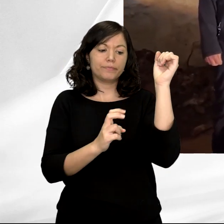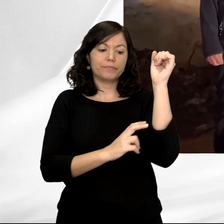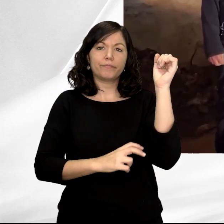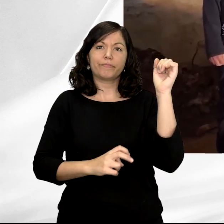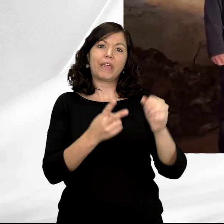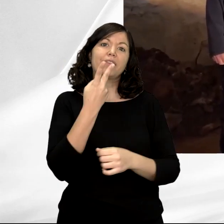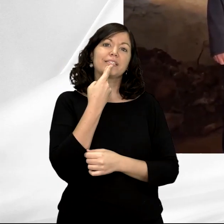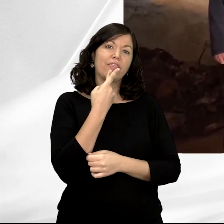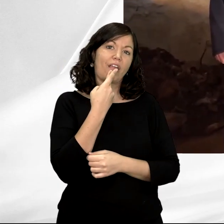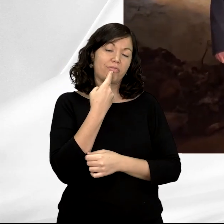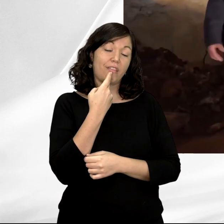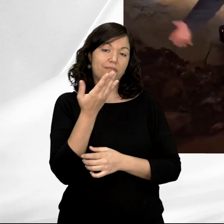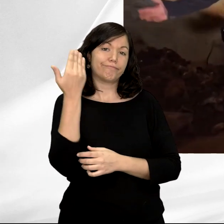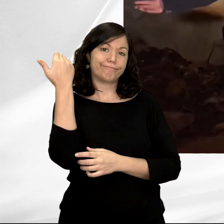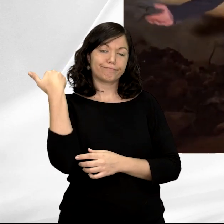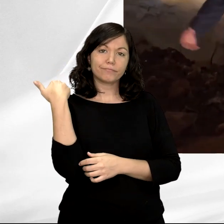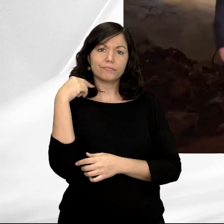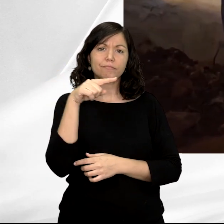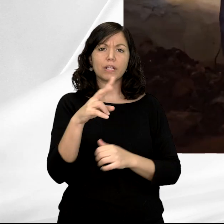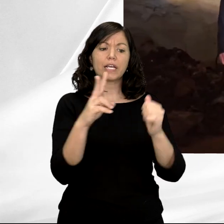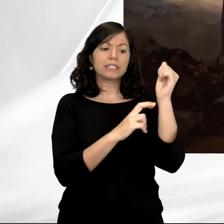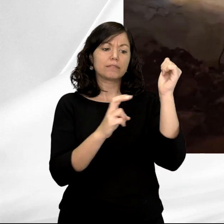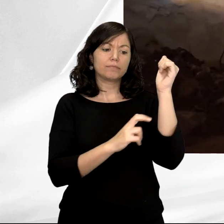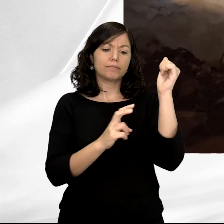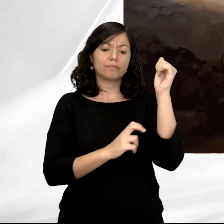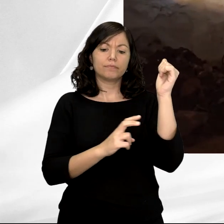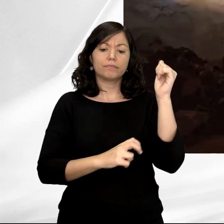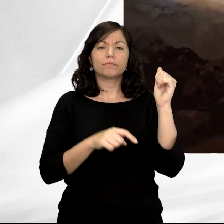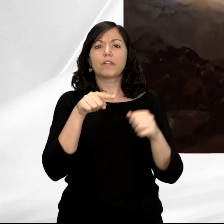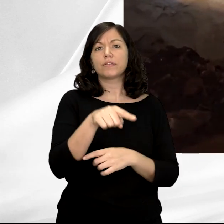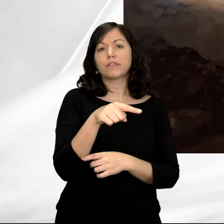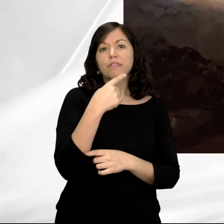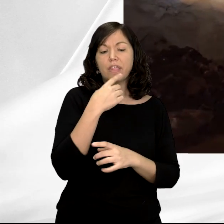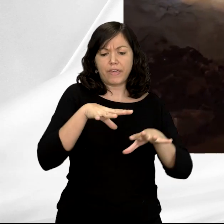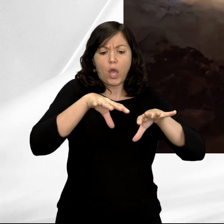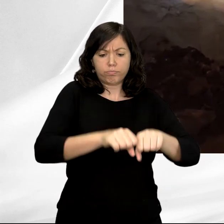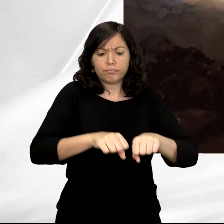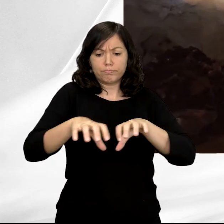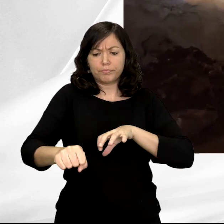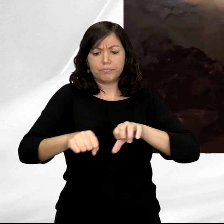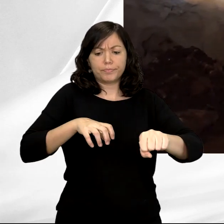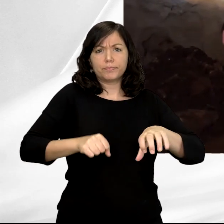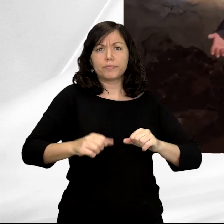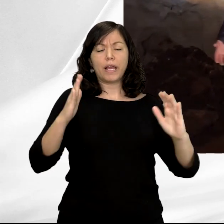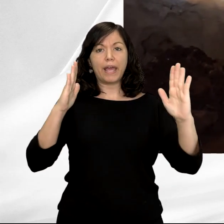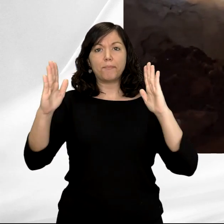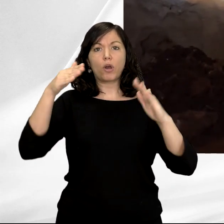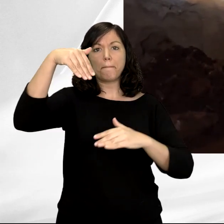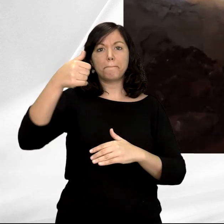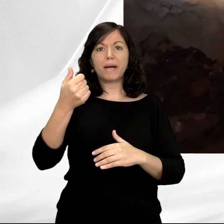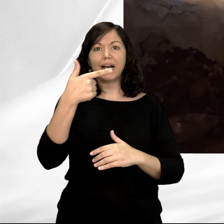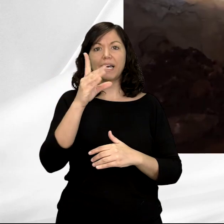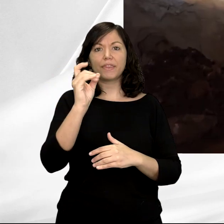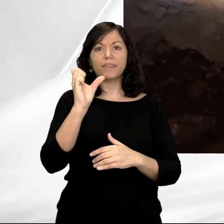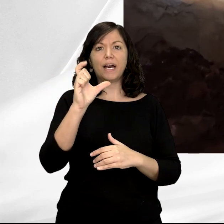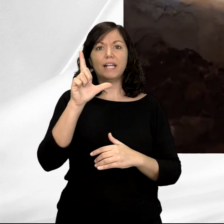Santander. En esta excavación lo que se manifiesta es una intensa ocupación de la cueva durante el denominado magdaleniense, que es la última